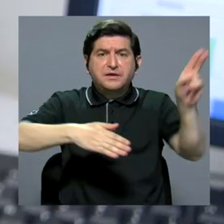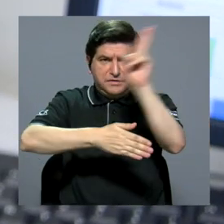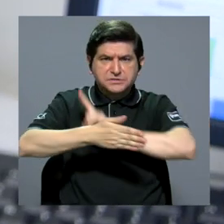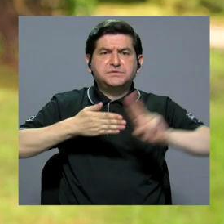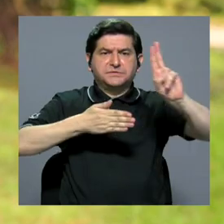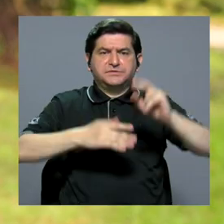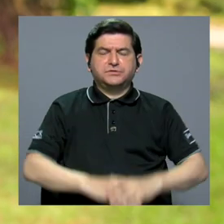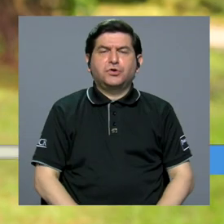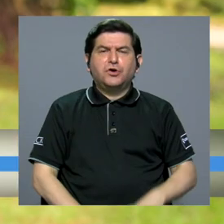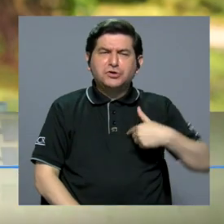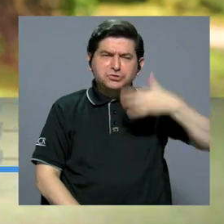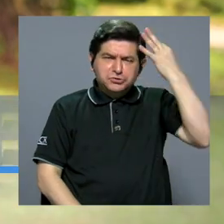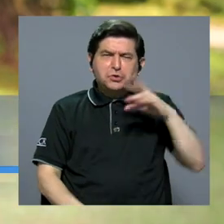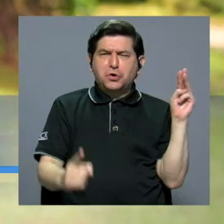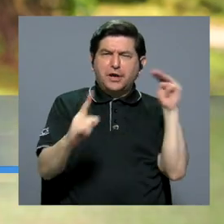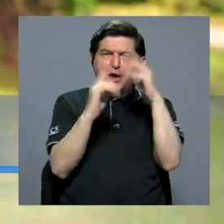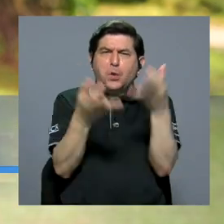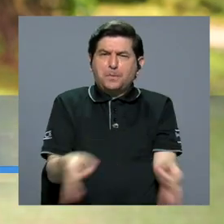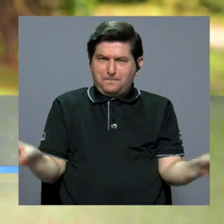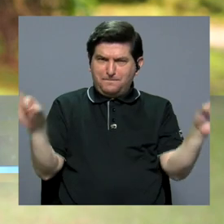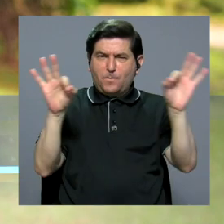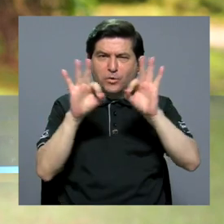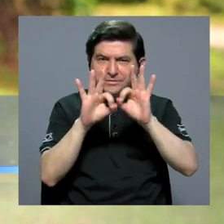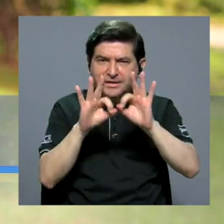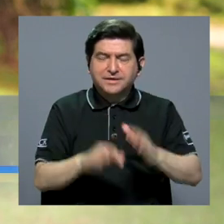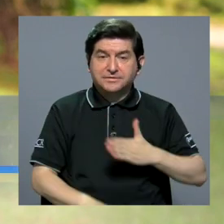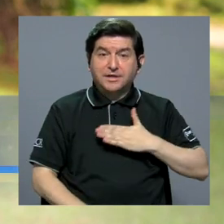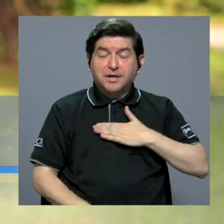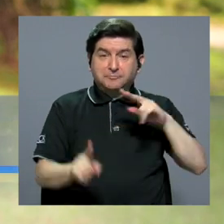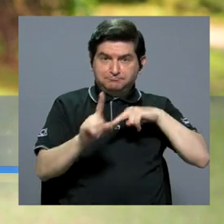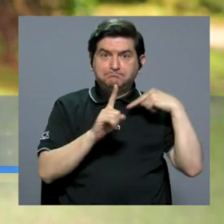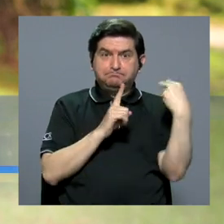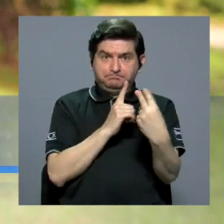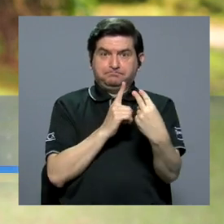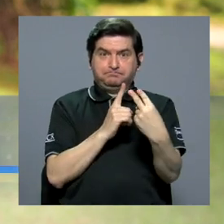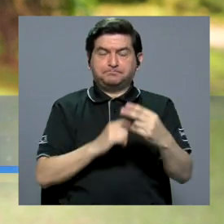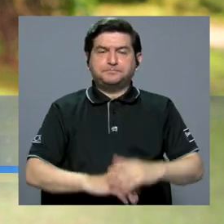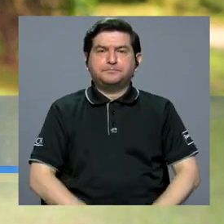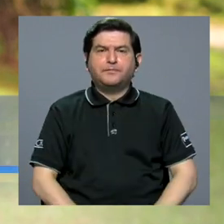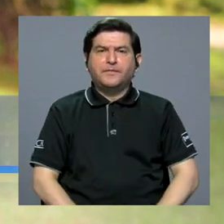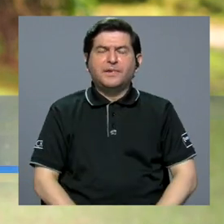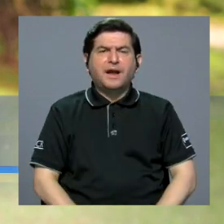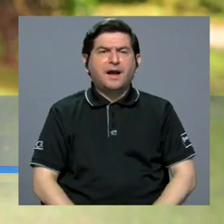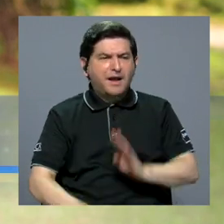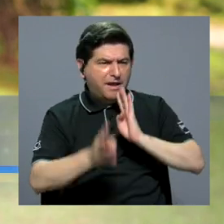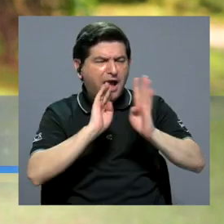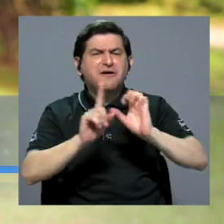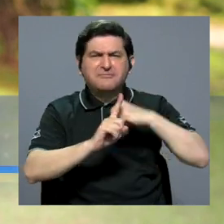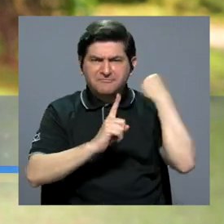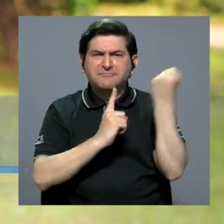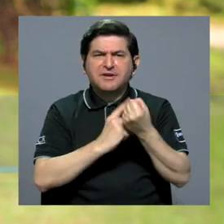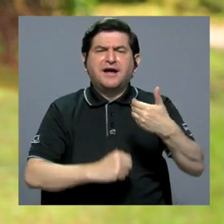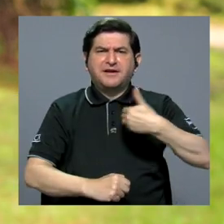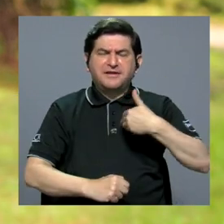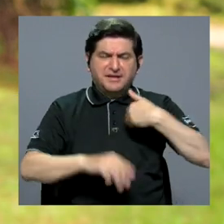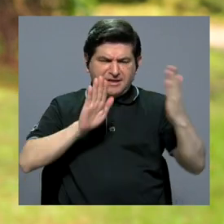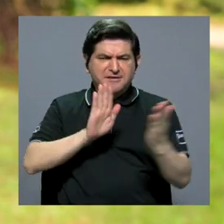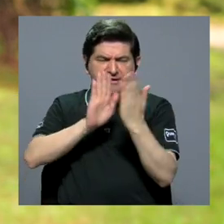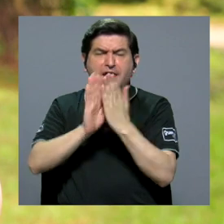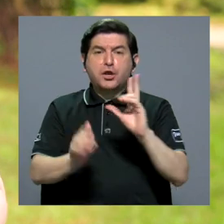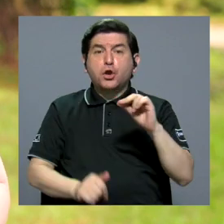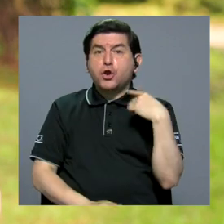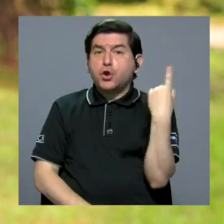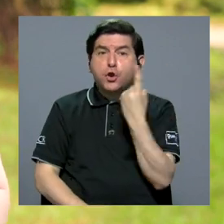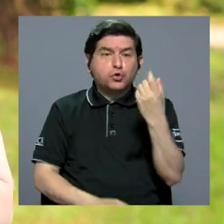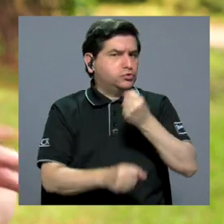académicos. Creo que el mensaje más importante, desde mi punto de vista, es poder vocalizar las situaciones que tenemos que enfrentar, no